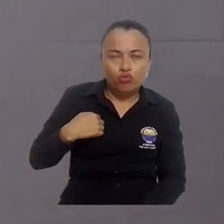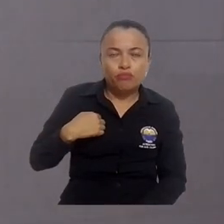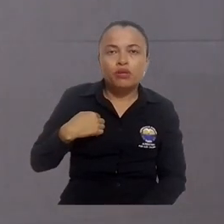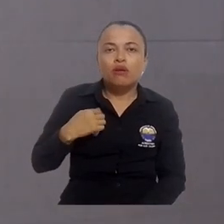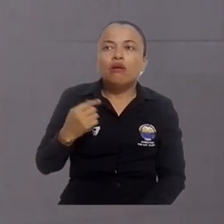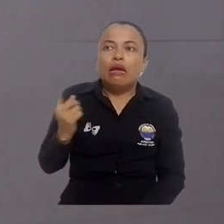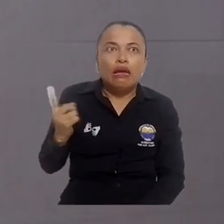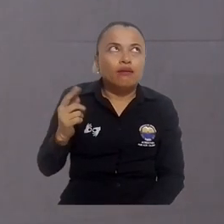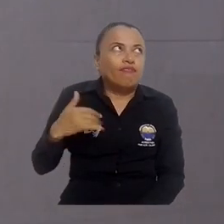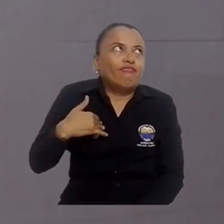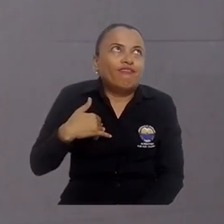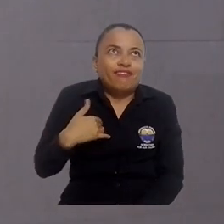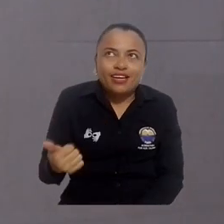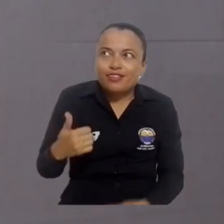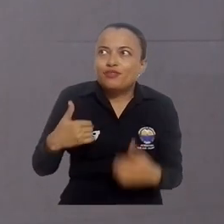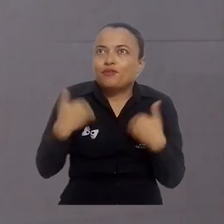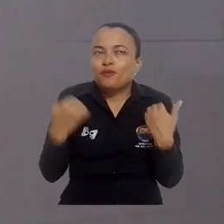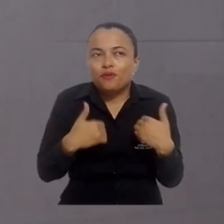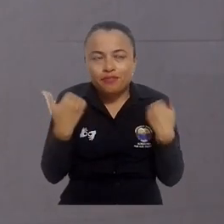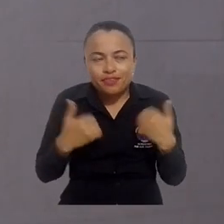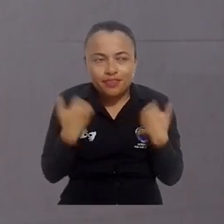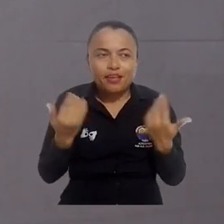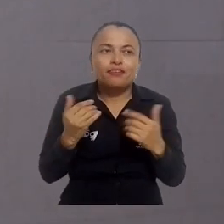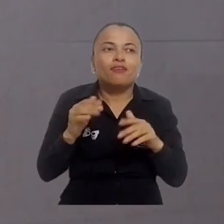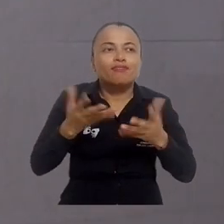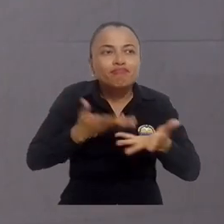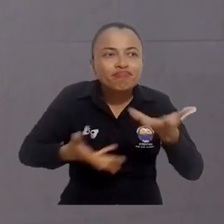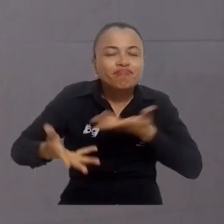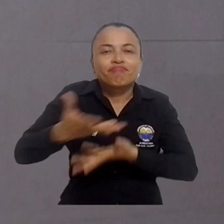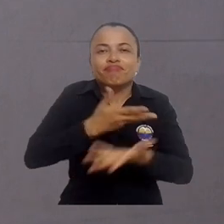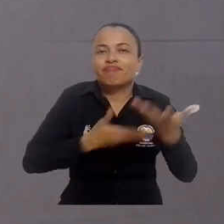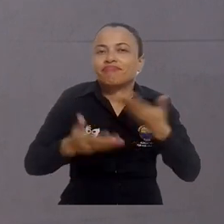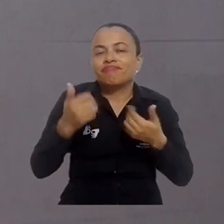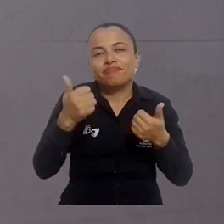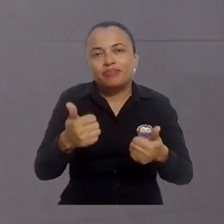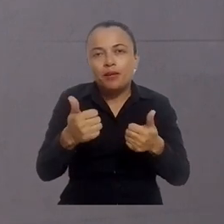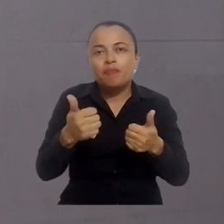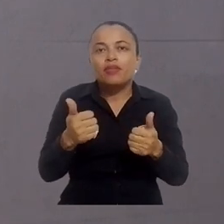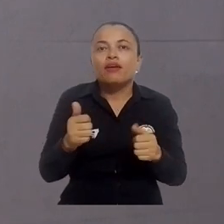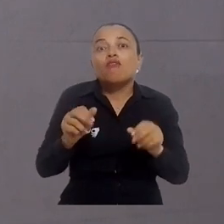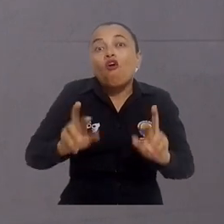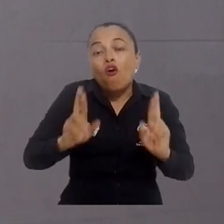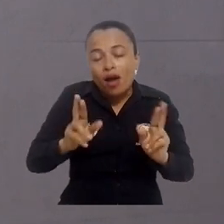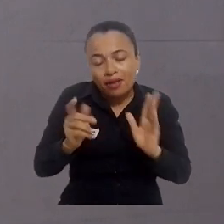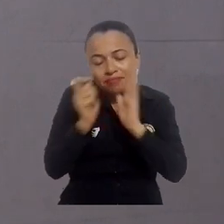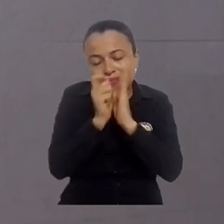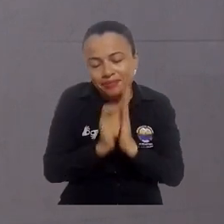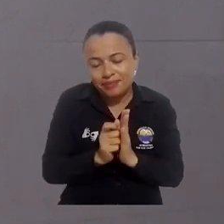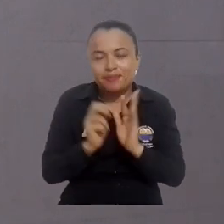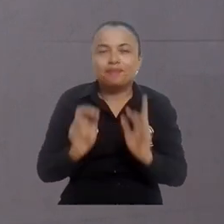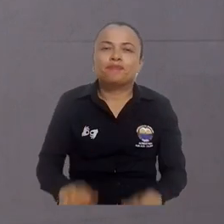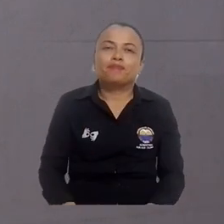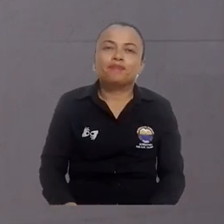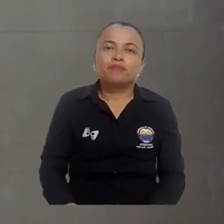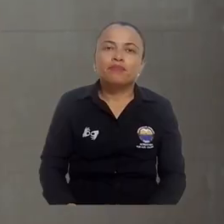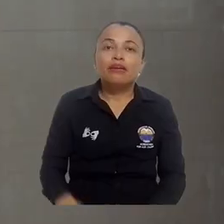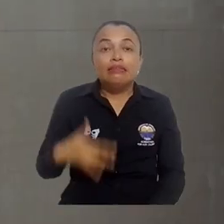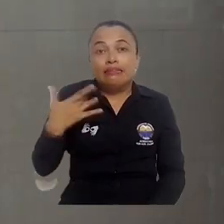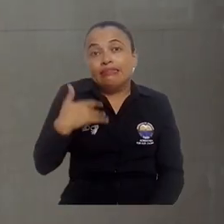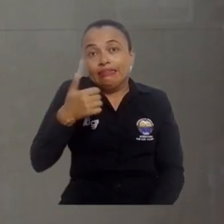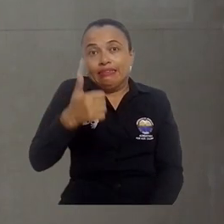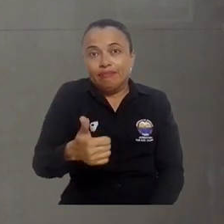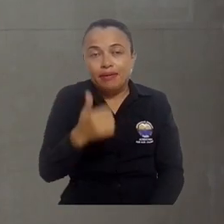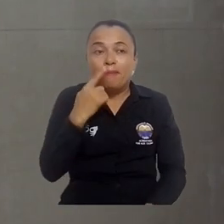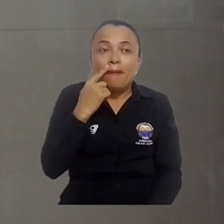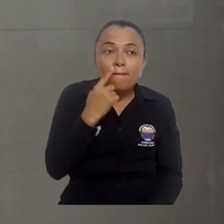primera. Vinimos y él fue, mejor dicho, feliz, contento con la integración. Y pues ojalá que sean más seguidos. Se